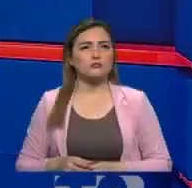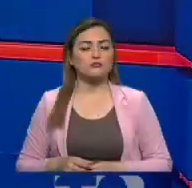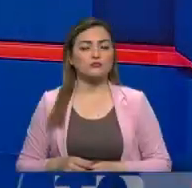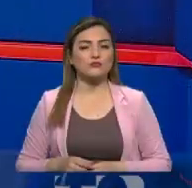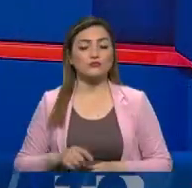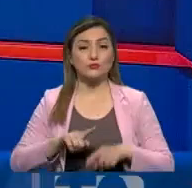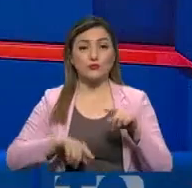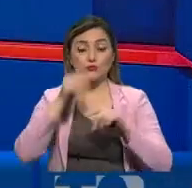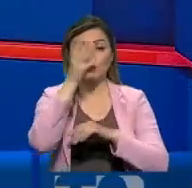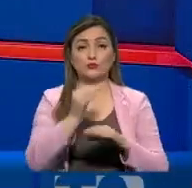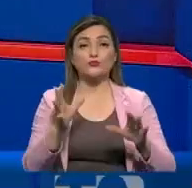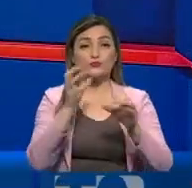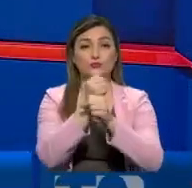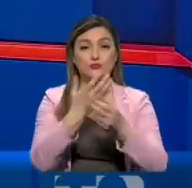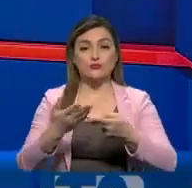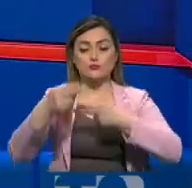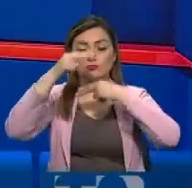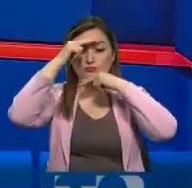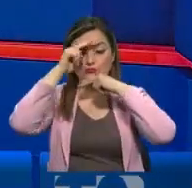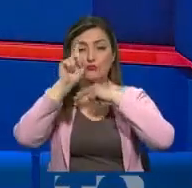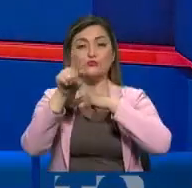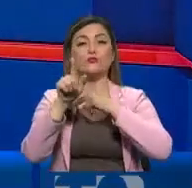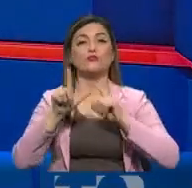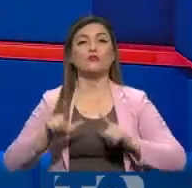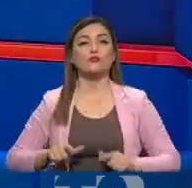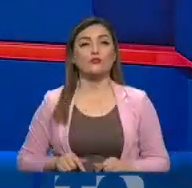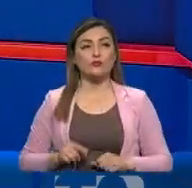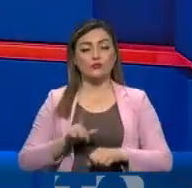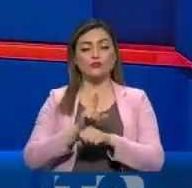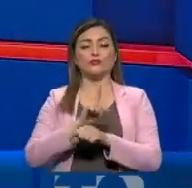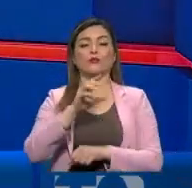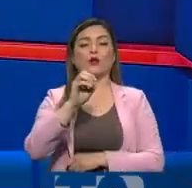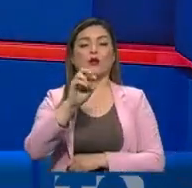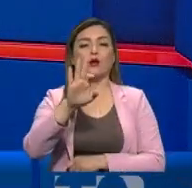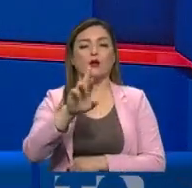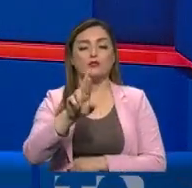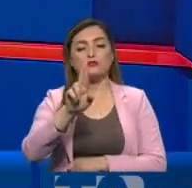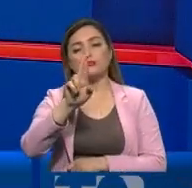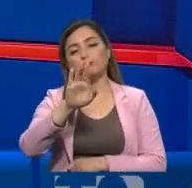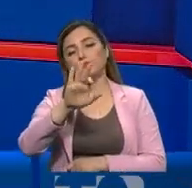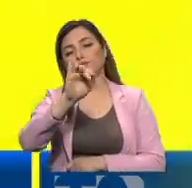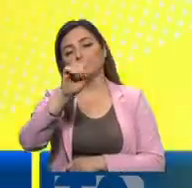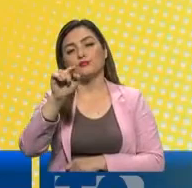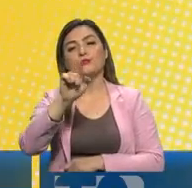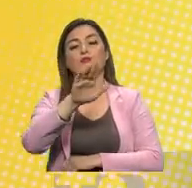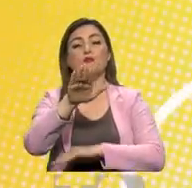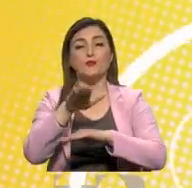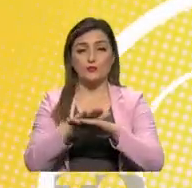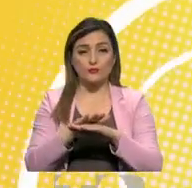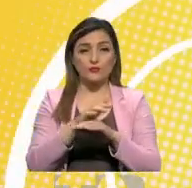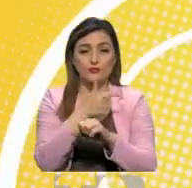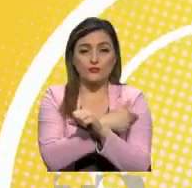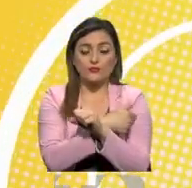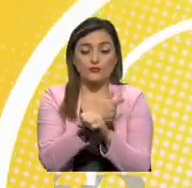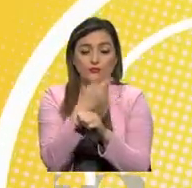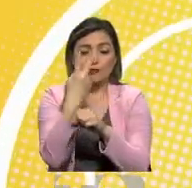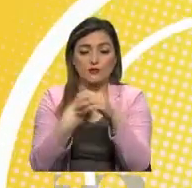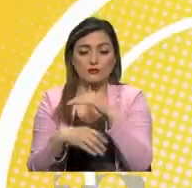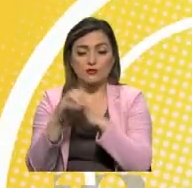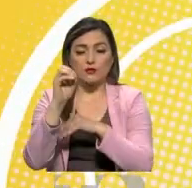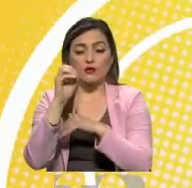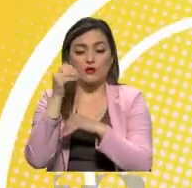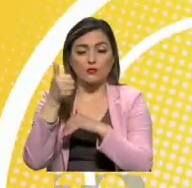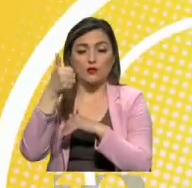Hola amigos, muy buenas noches, bienvenidos nuevamente a su segmento Por tu salud. Soy el doctor Esteban Ortiz y hoy vamos a hablar sobre la posibilidad de vacunar a nuestros hijos